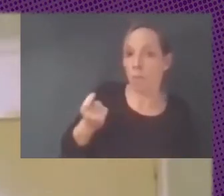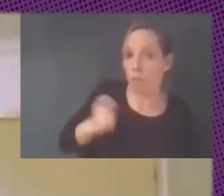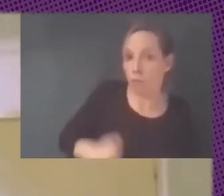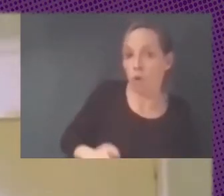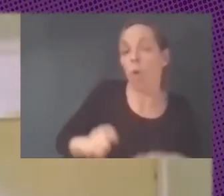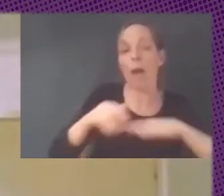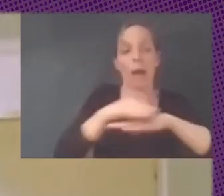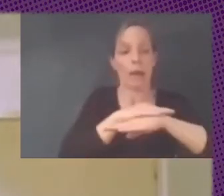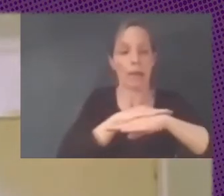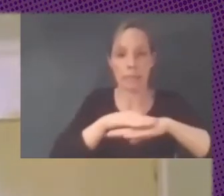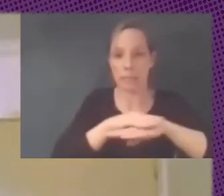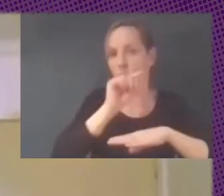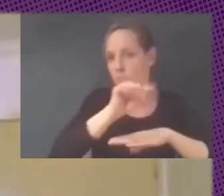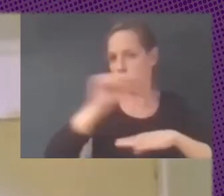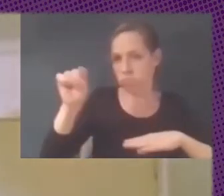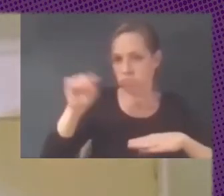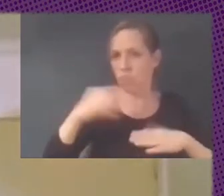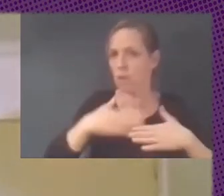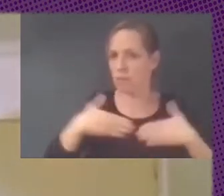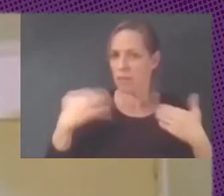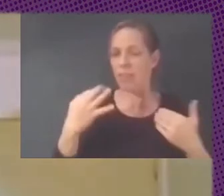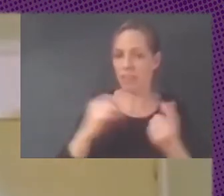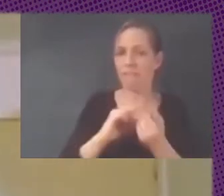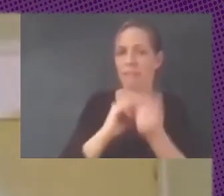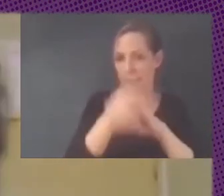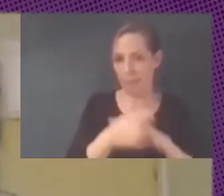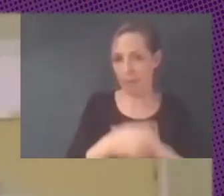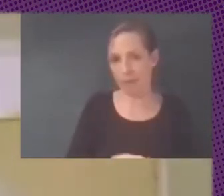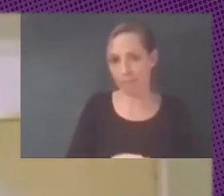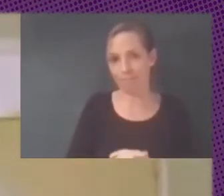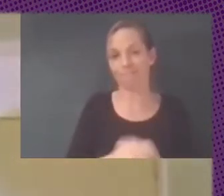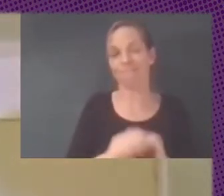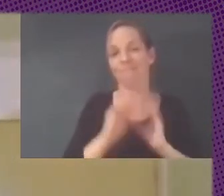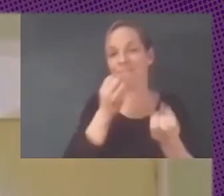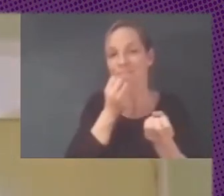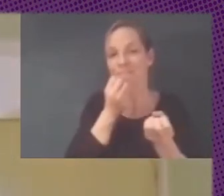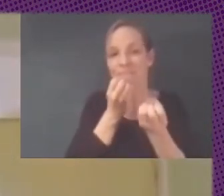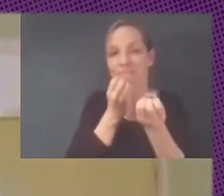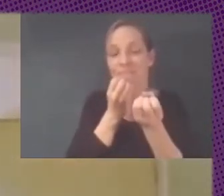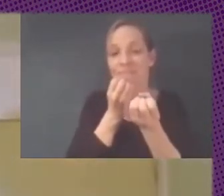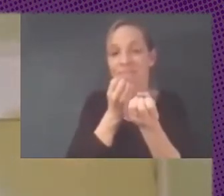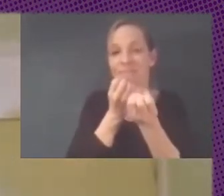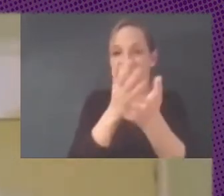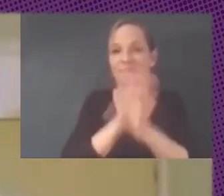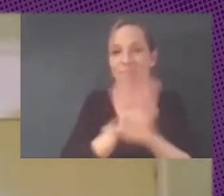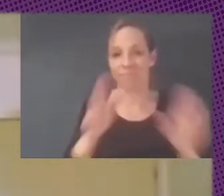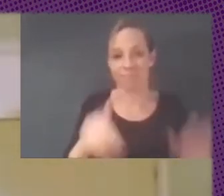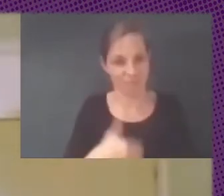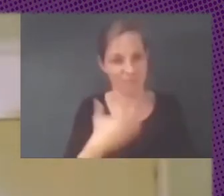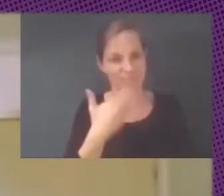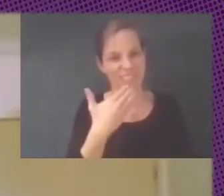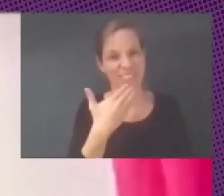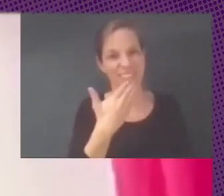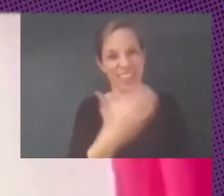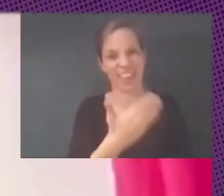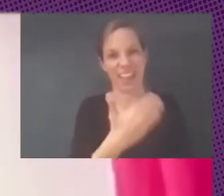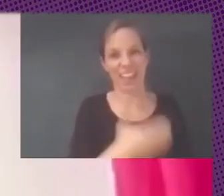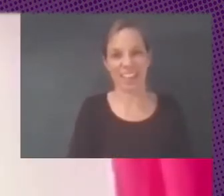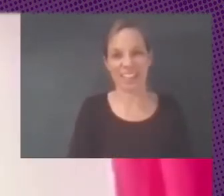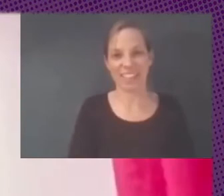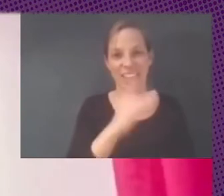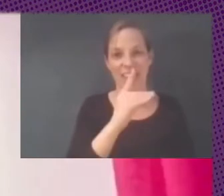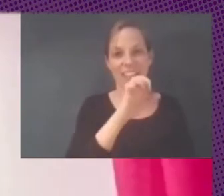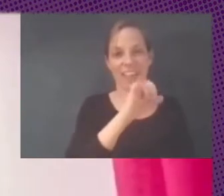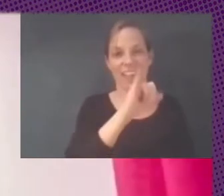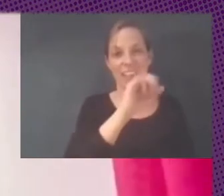todos eso es demasiado bueno muchas gracias muchas gracias David